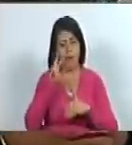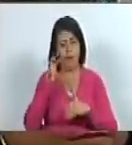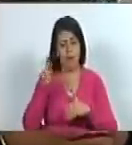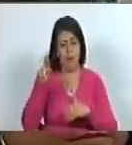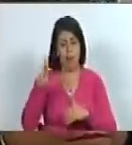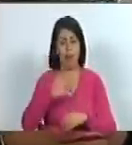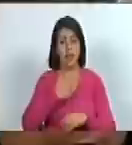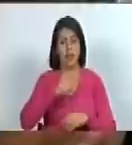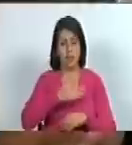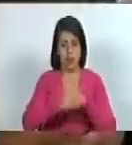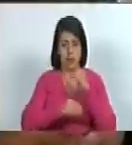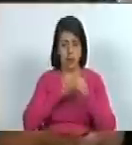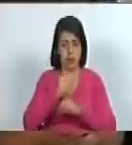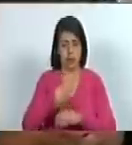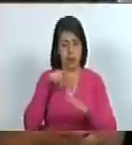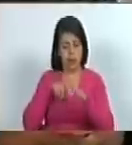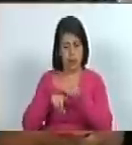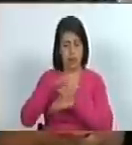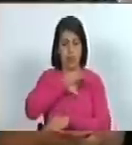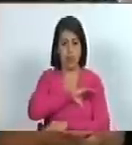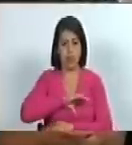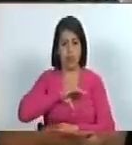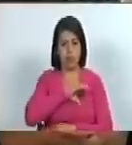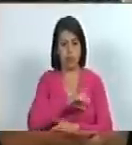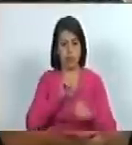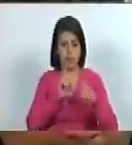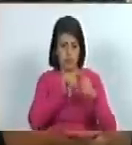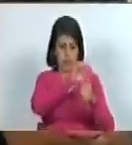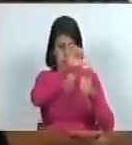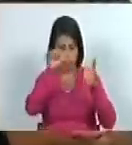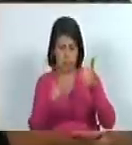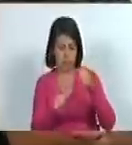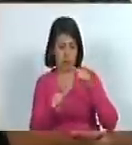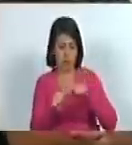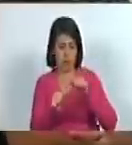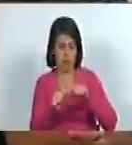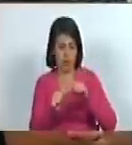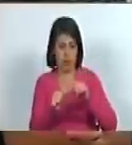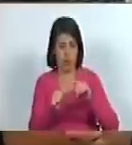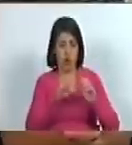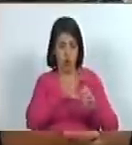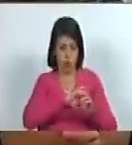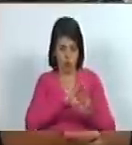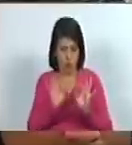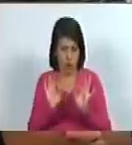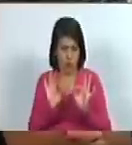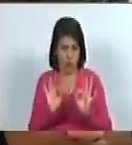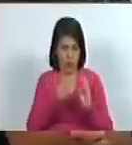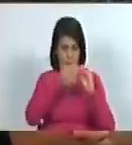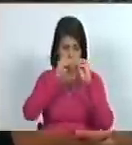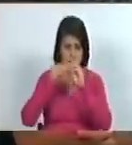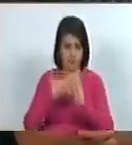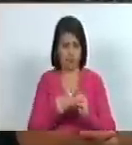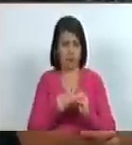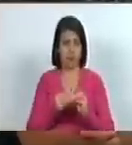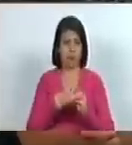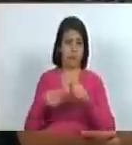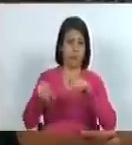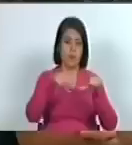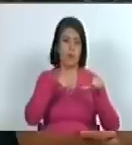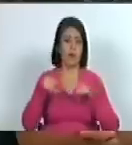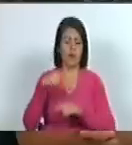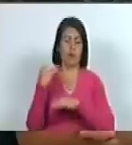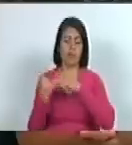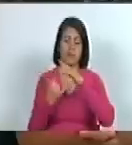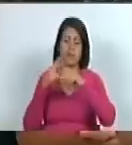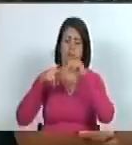se crea dentro de la comisión una comisión especial que se denomina restaurar la